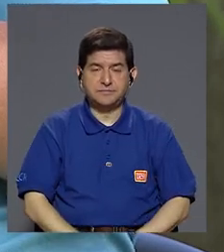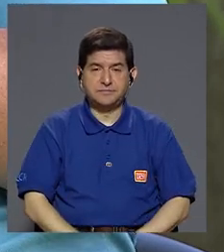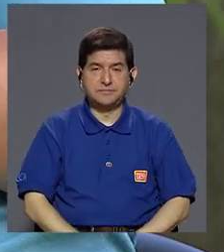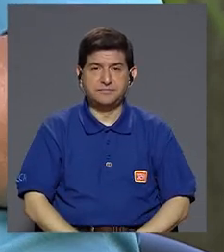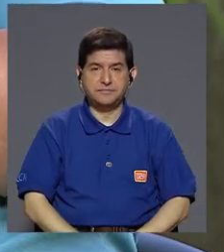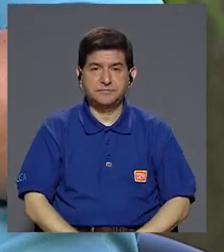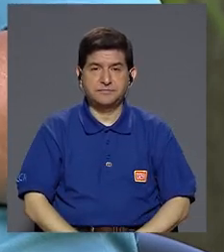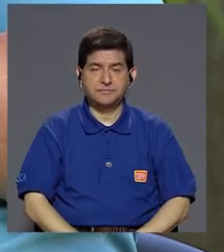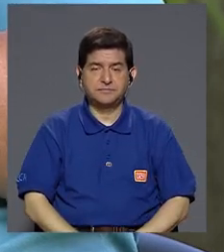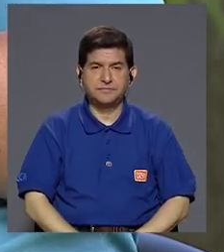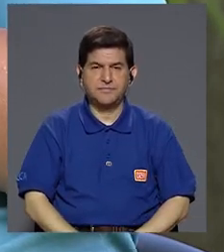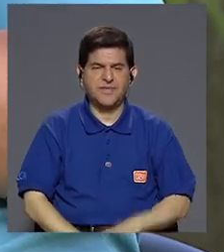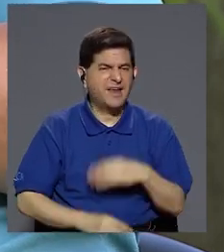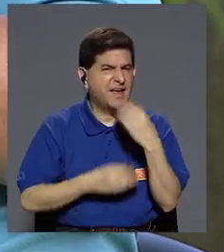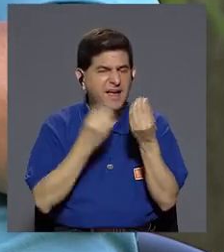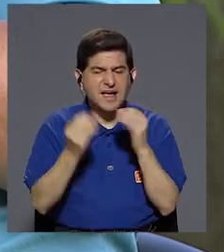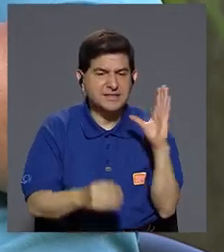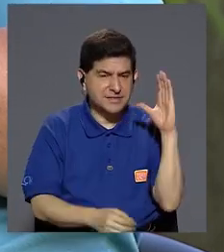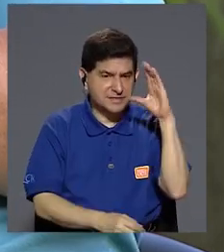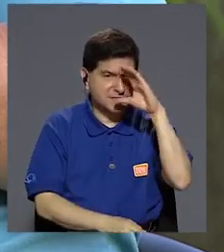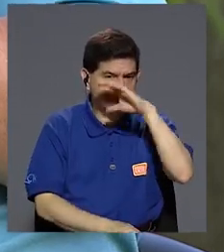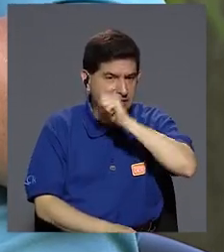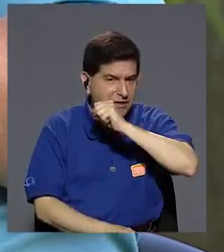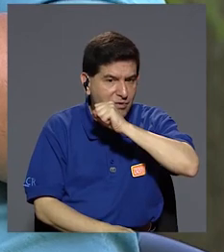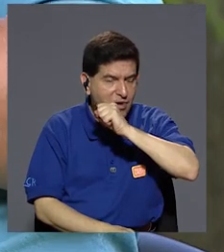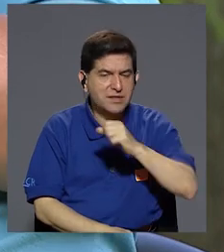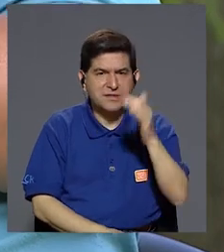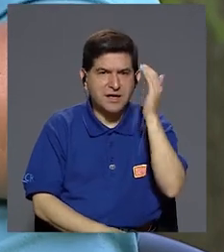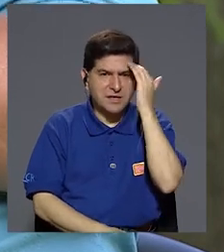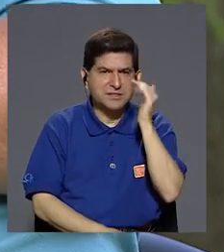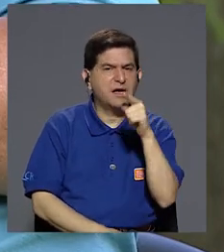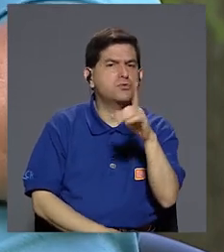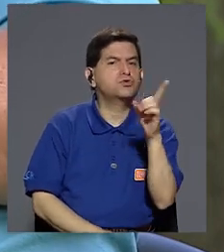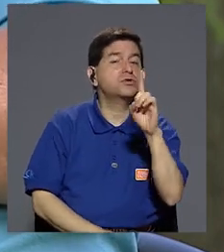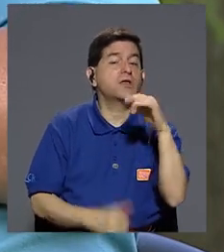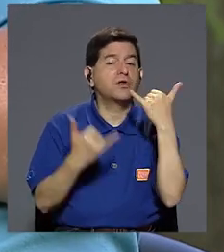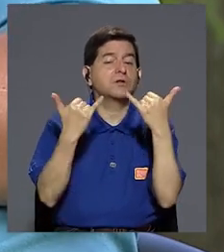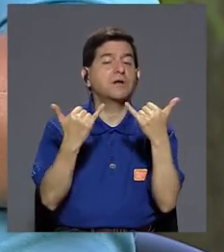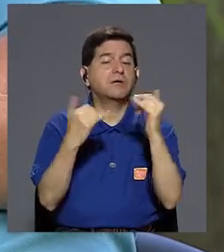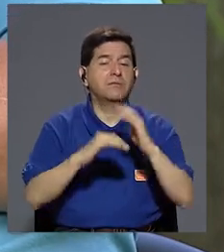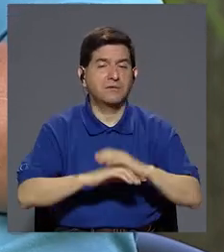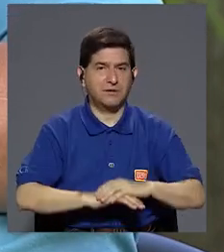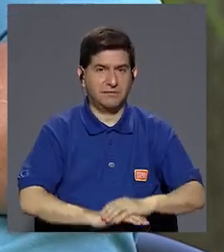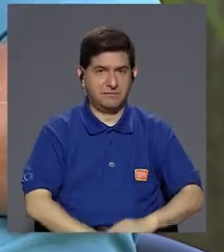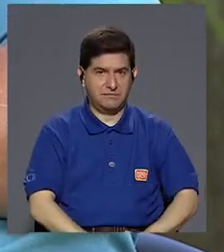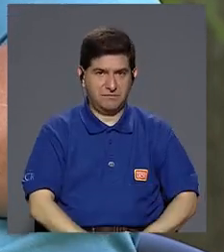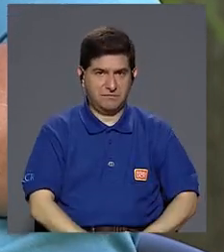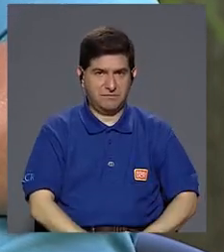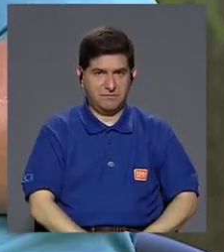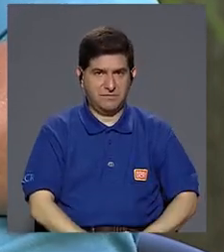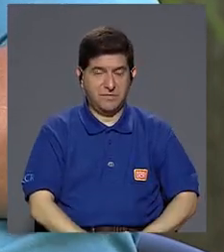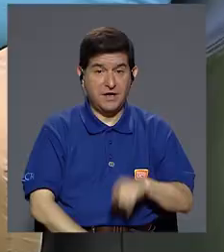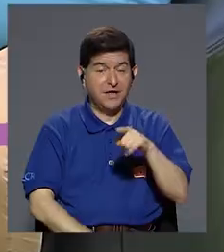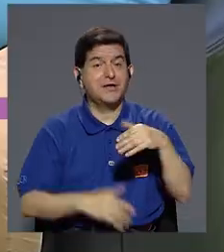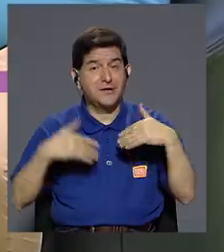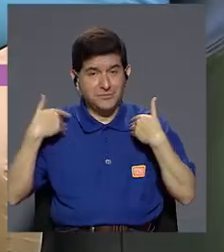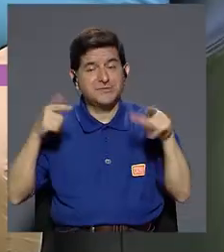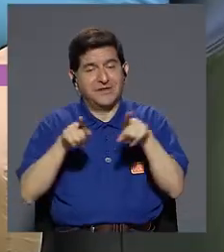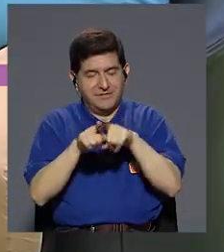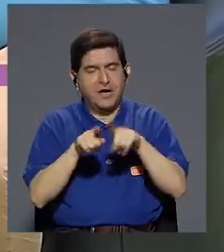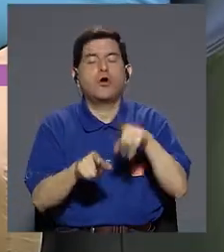Entonces, el interior lo que hace es que detecta y sabe dónde estás vos en ese momento. Bueno, y además que feliz.